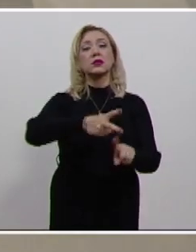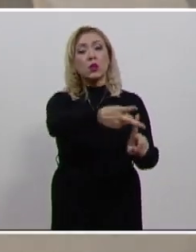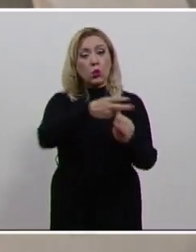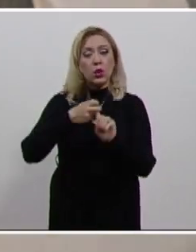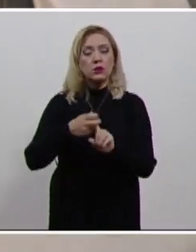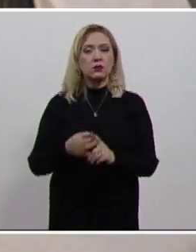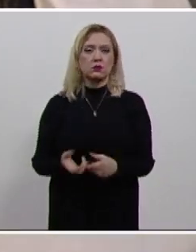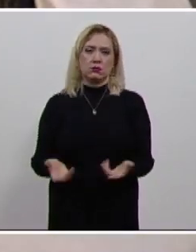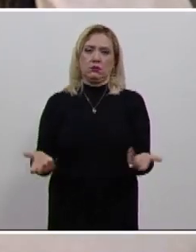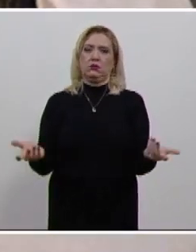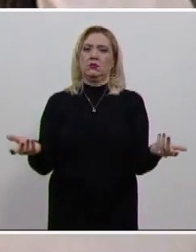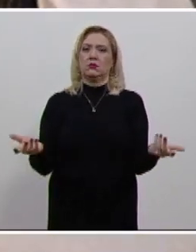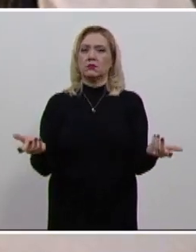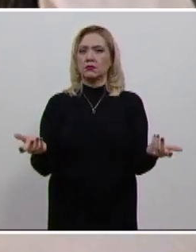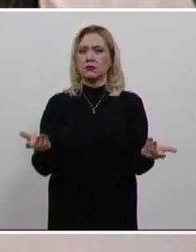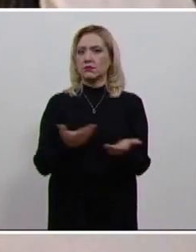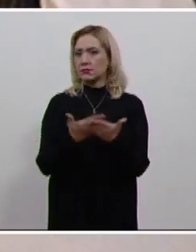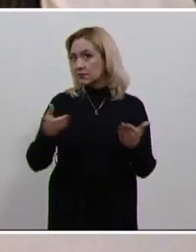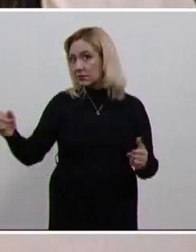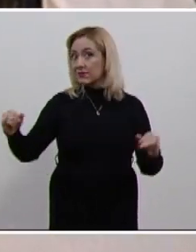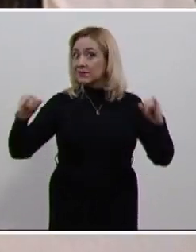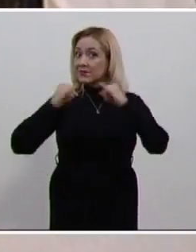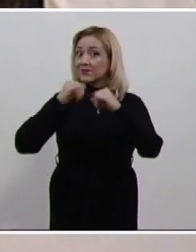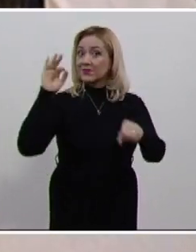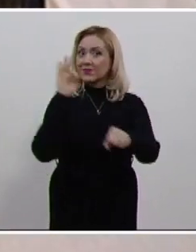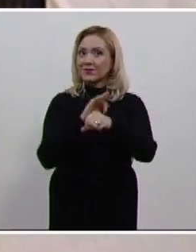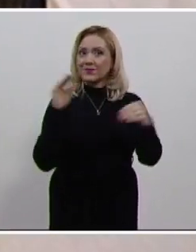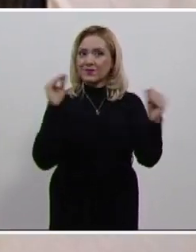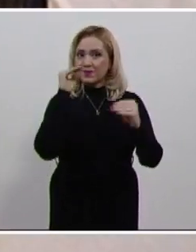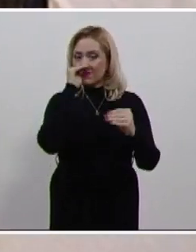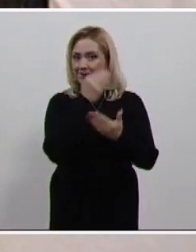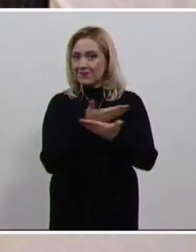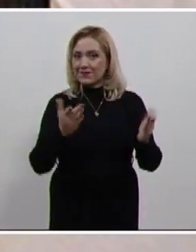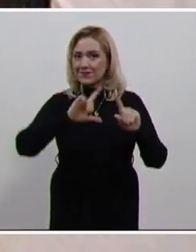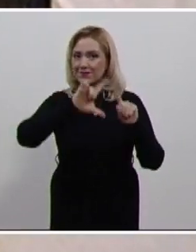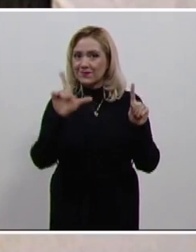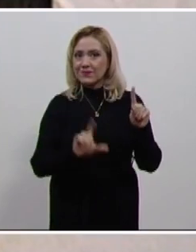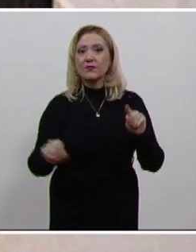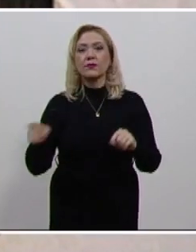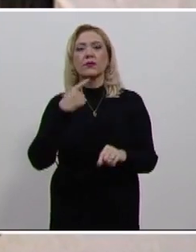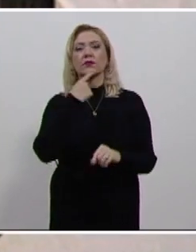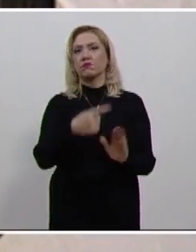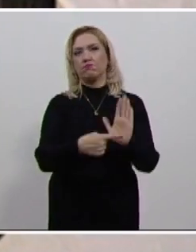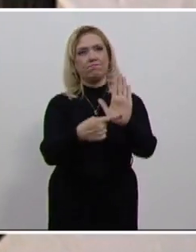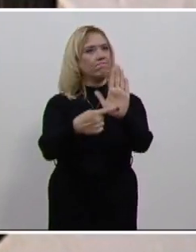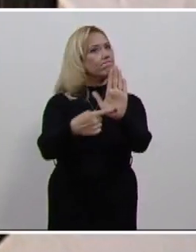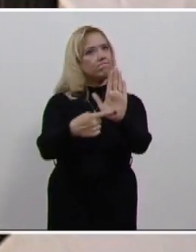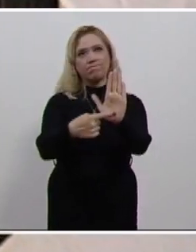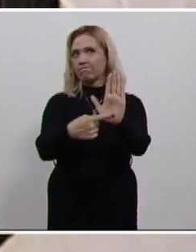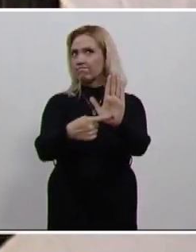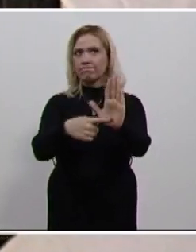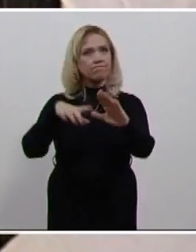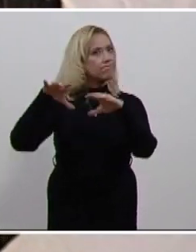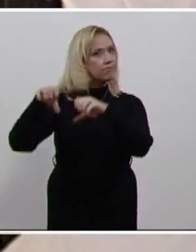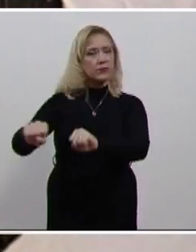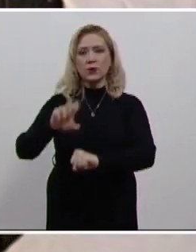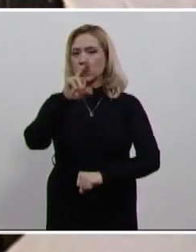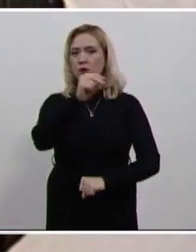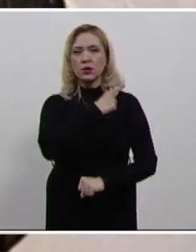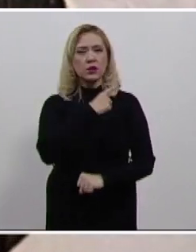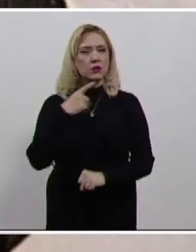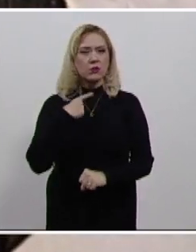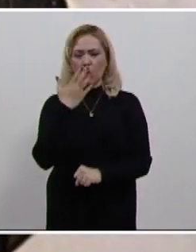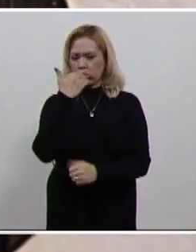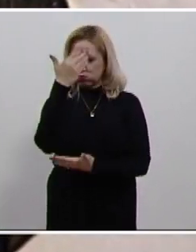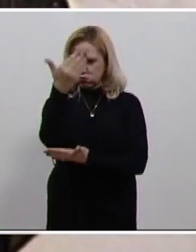Gracias a la intervención de la Defensoría Pública Federal, se demostró que su detención fue ilegal y que no se presentó mandato